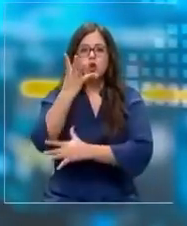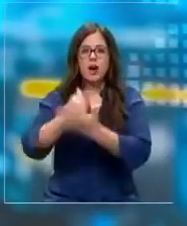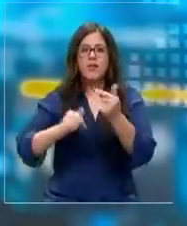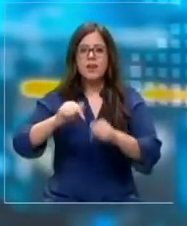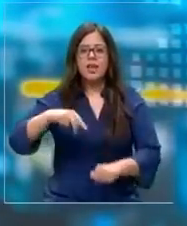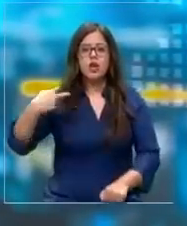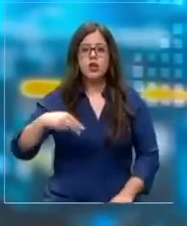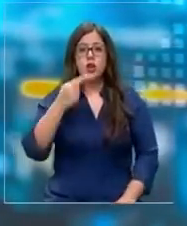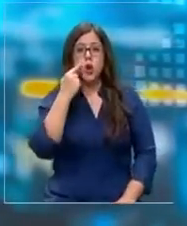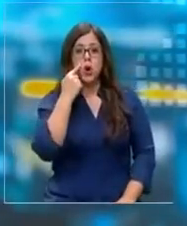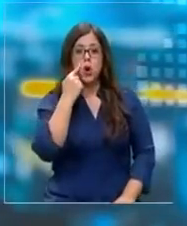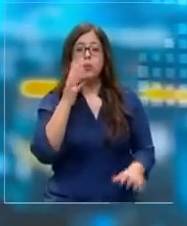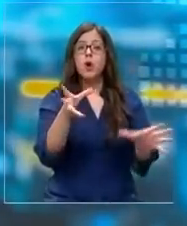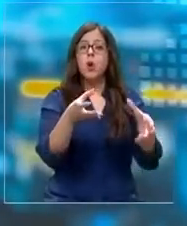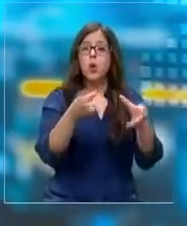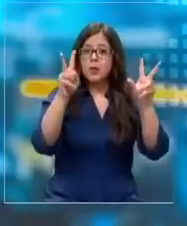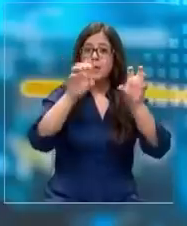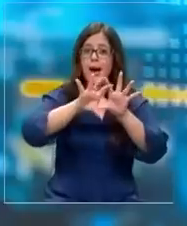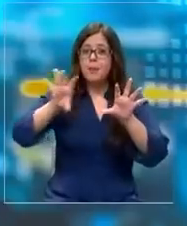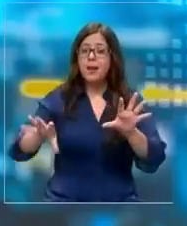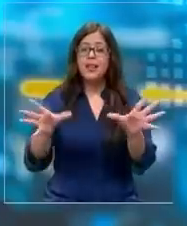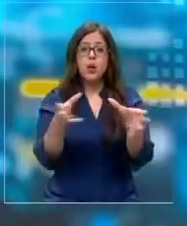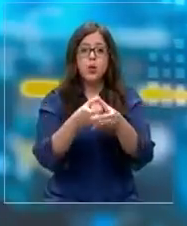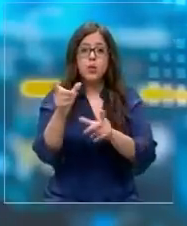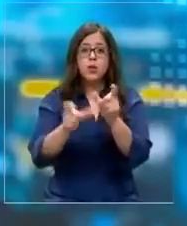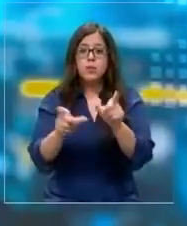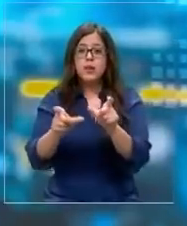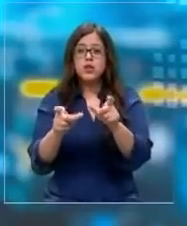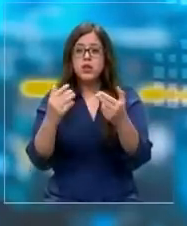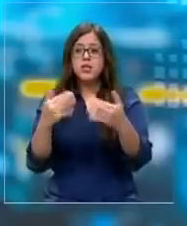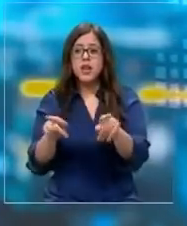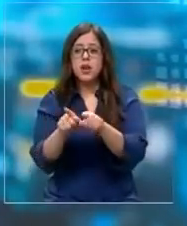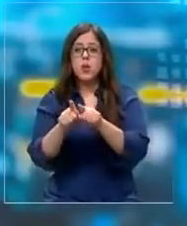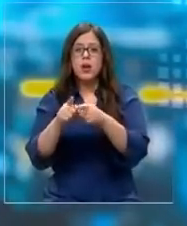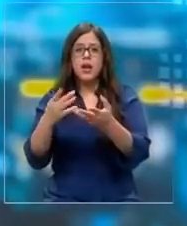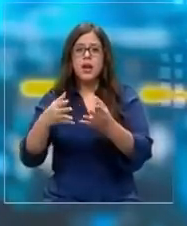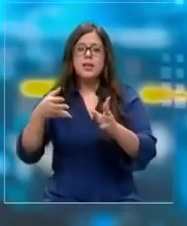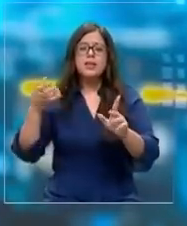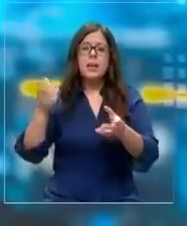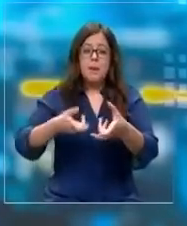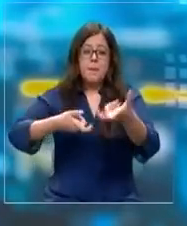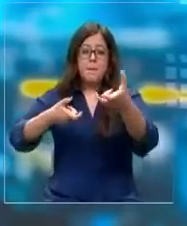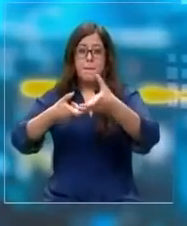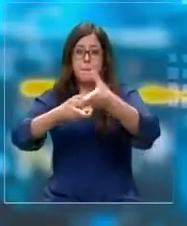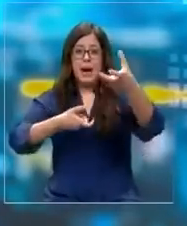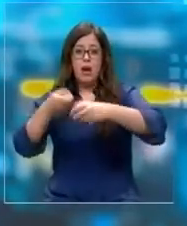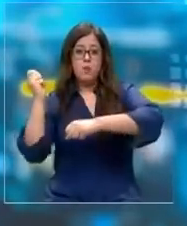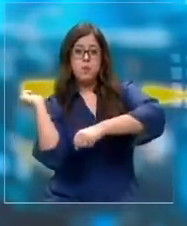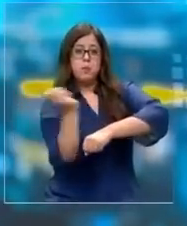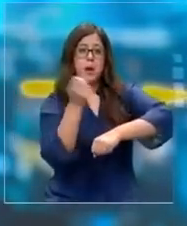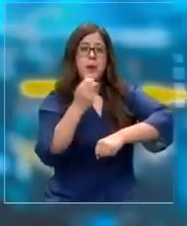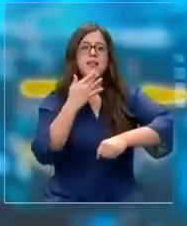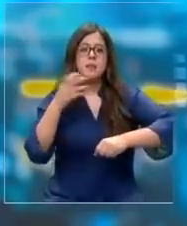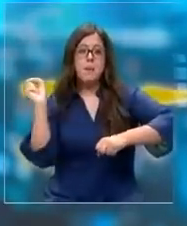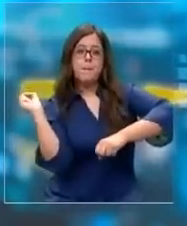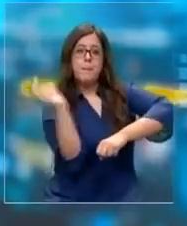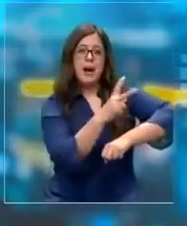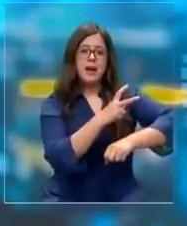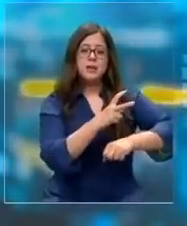piedras, un grupo de repartidores atacó a una familia. Todo esto en medio de un confuso incidente. Lo que habría pasado es que uno de los habitantes de la casa